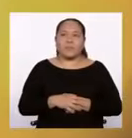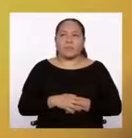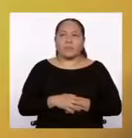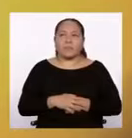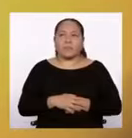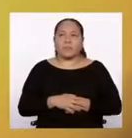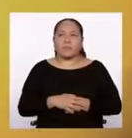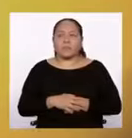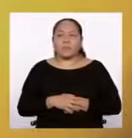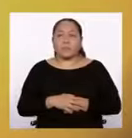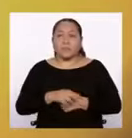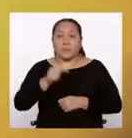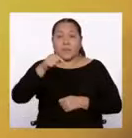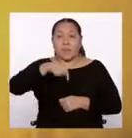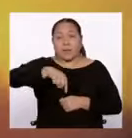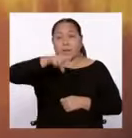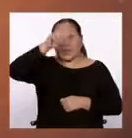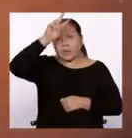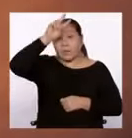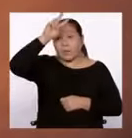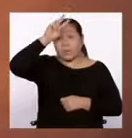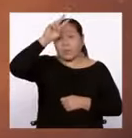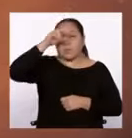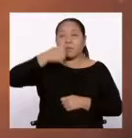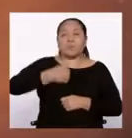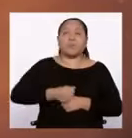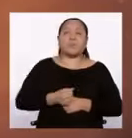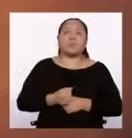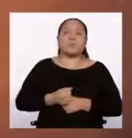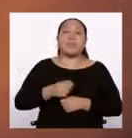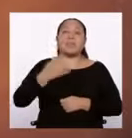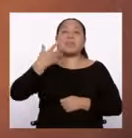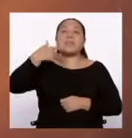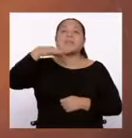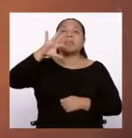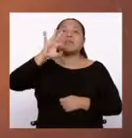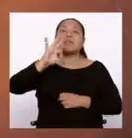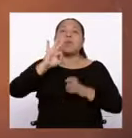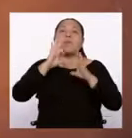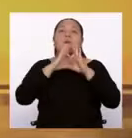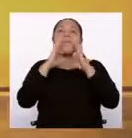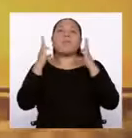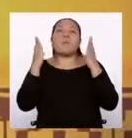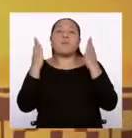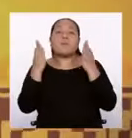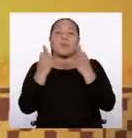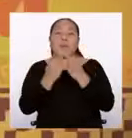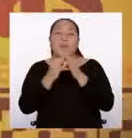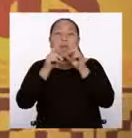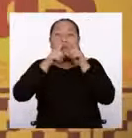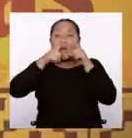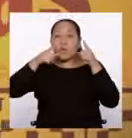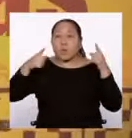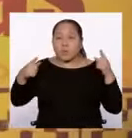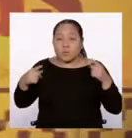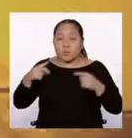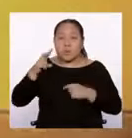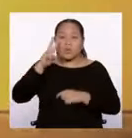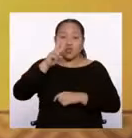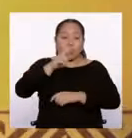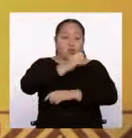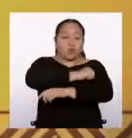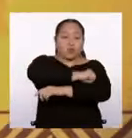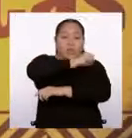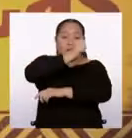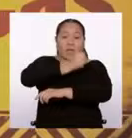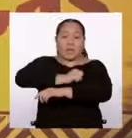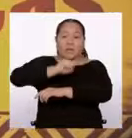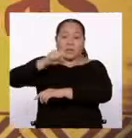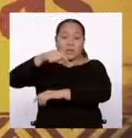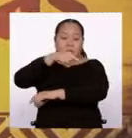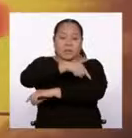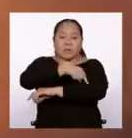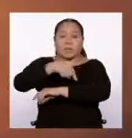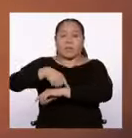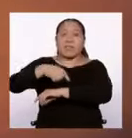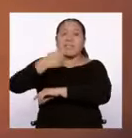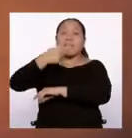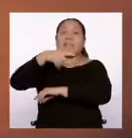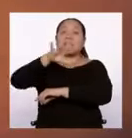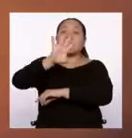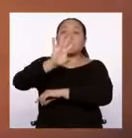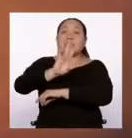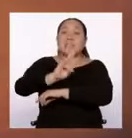En el Perú existen 19 familias lingüísticas, dos andinas y 17 amazónicas.